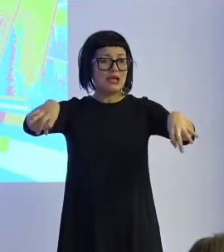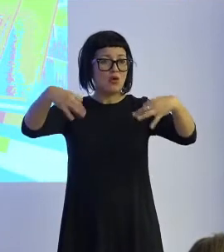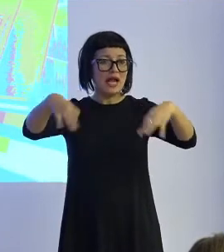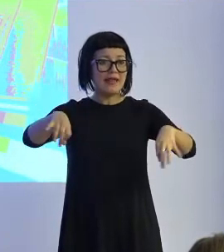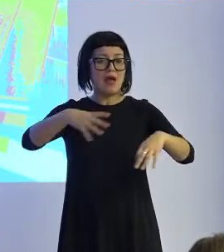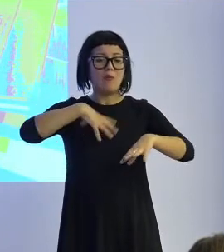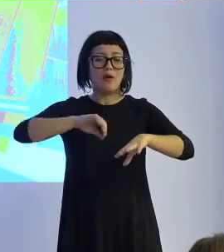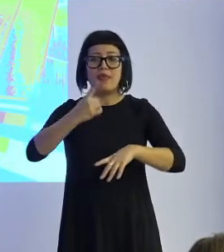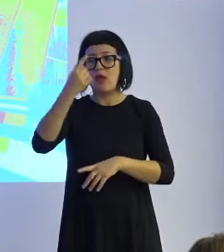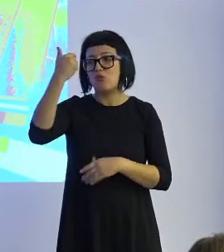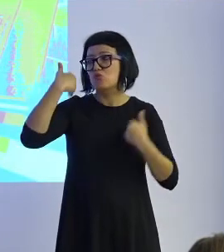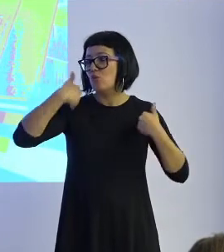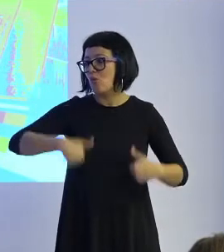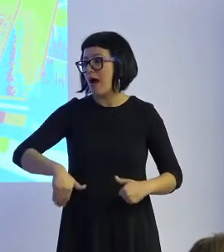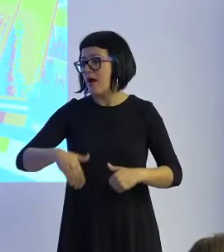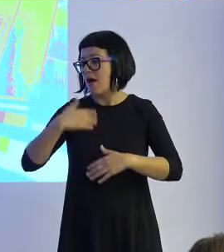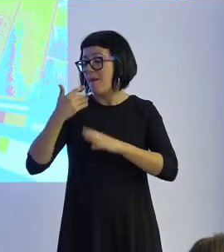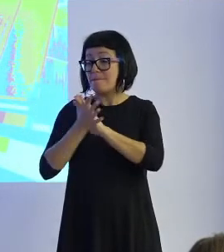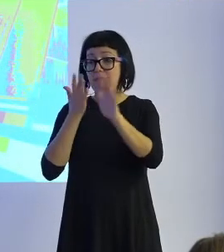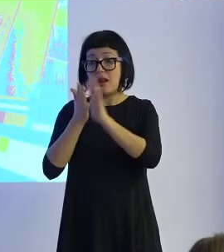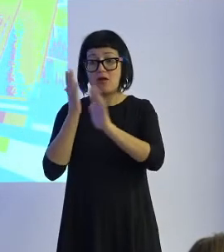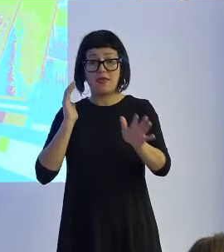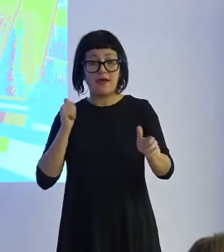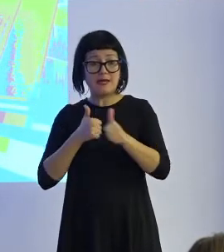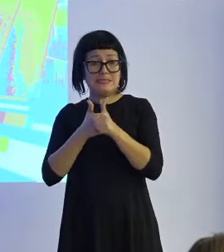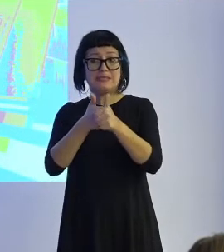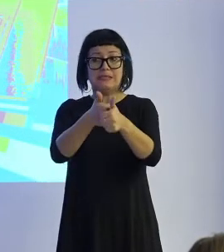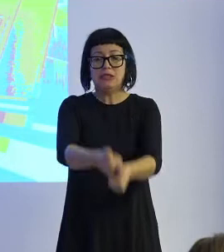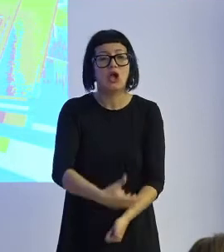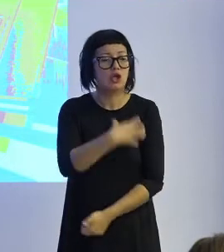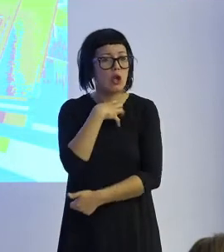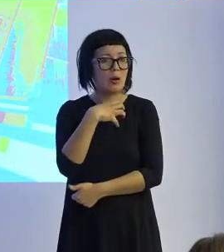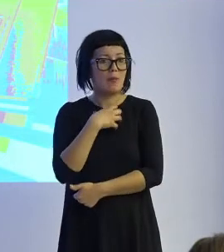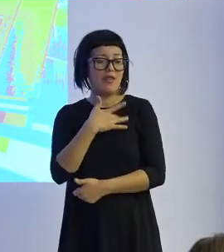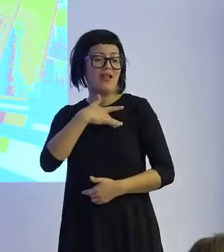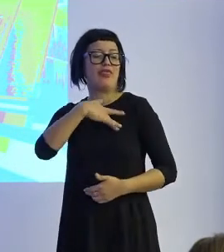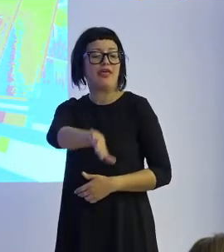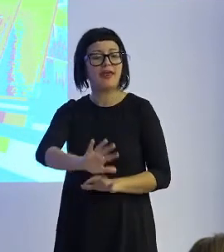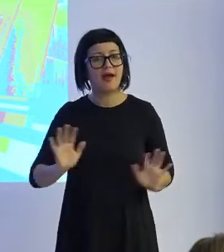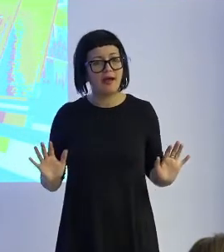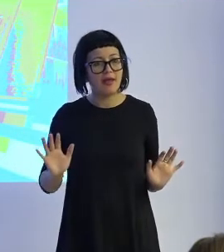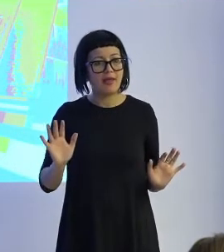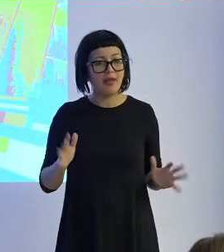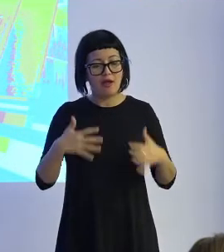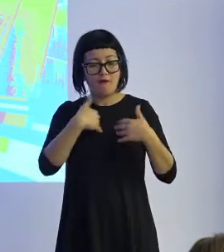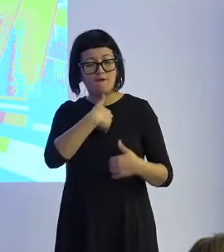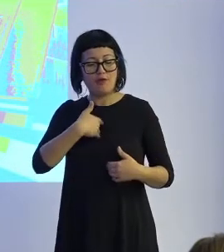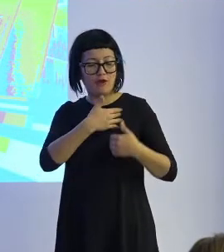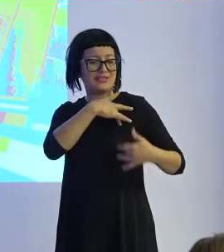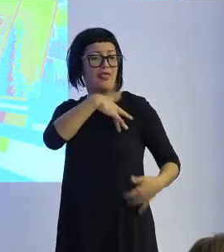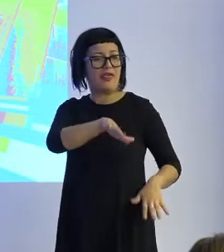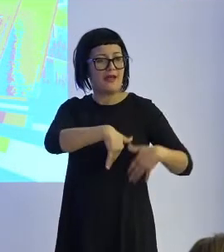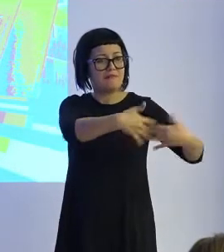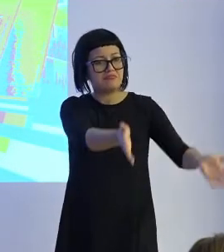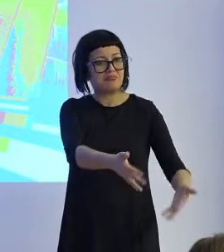en el que el ser humano no va a poder seguir esa velocidad de la tecnología y cederá parte de sus funciones a